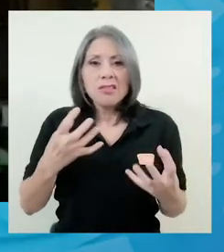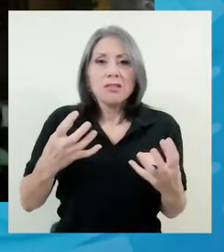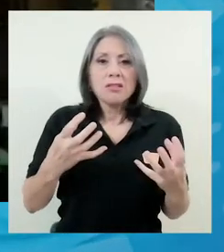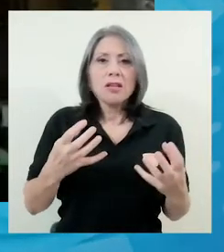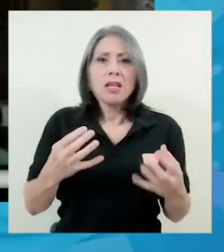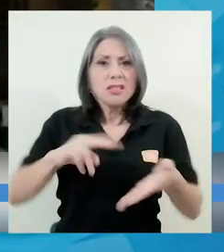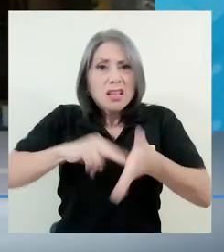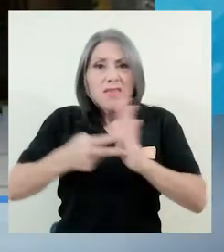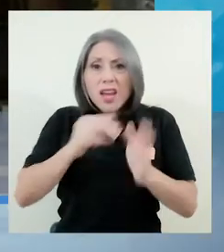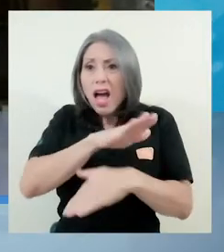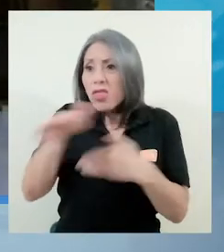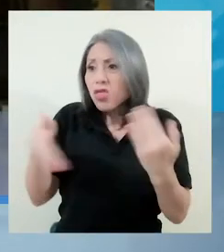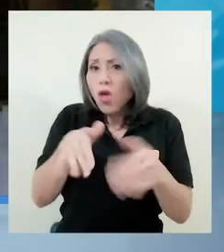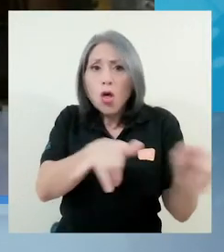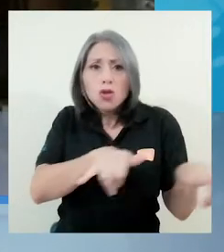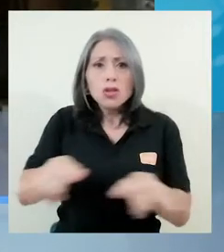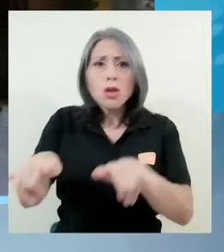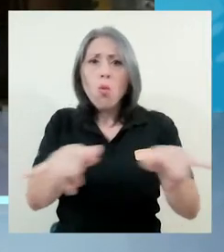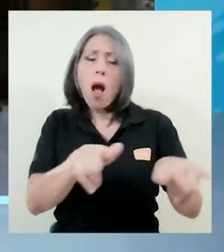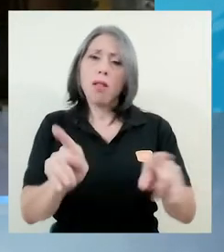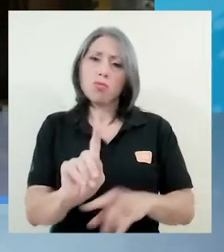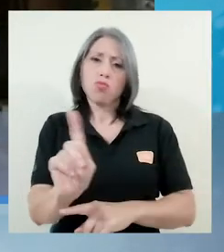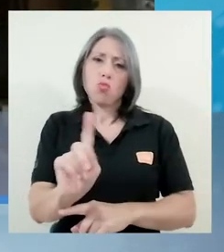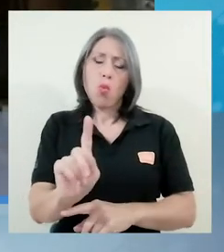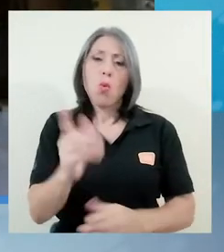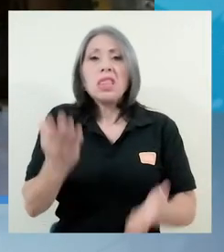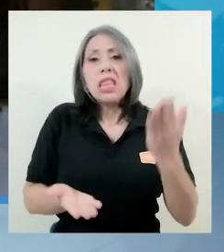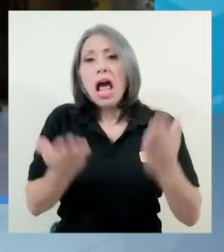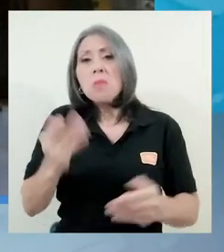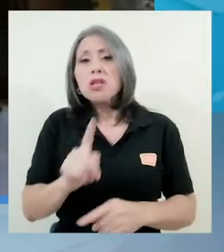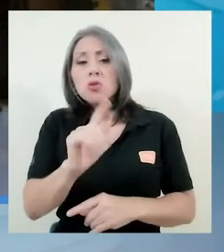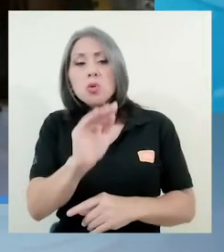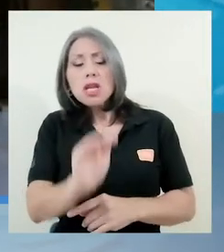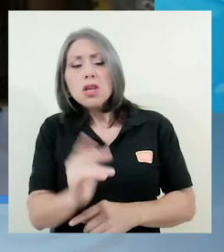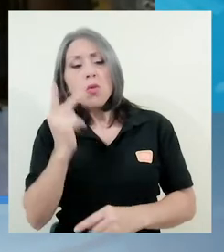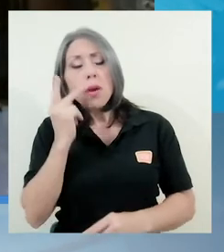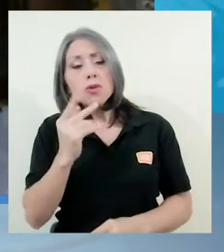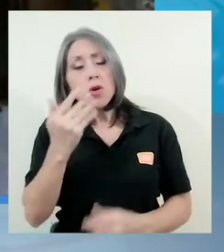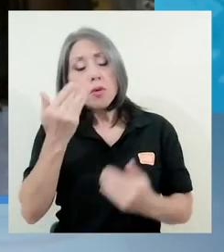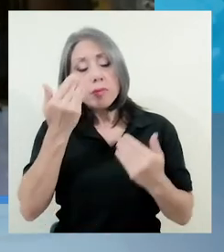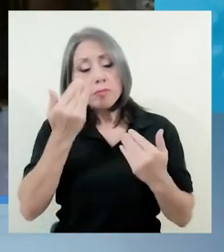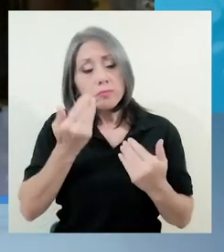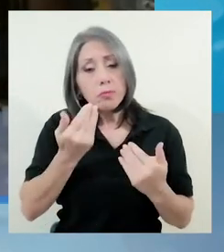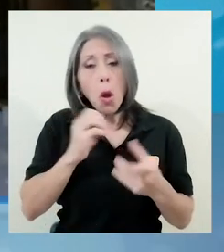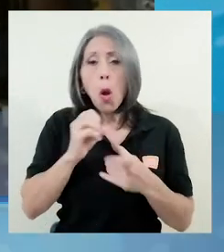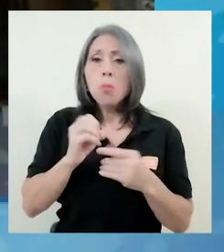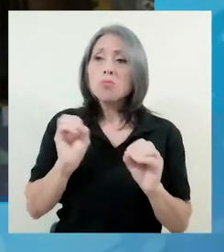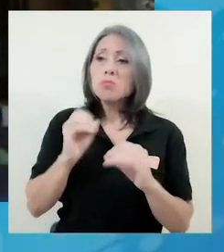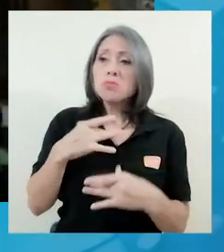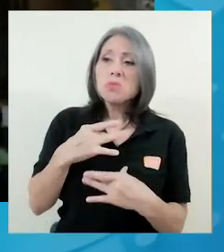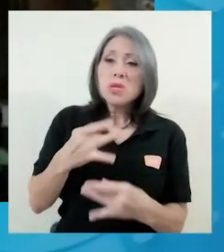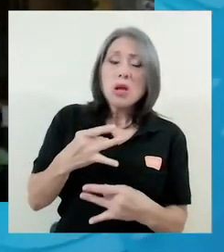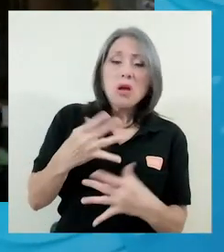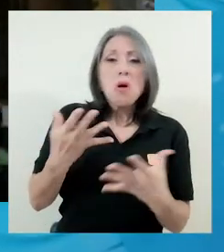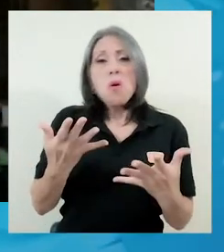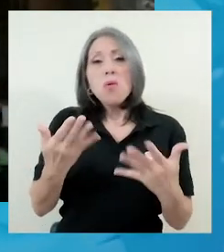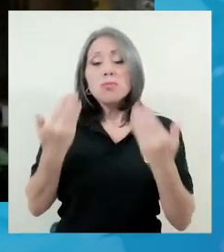van a reaccionar igualmente irritables. De pronto un niño y una niña notaremos que se opaca, que pierde interés,